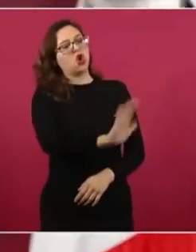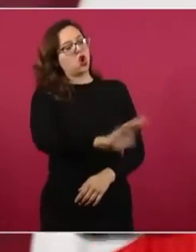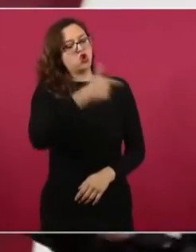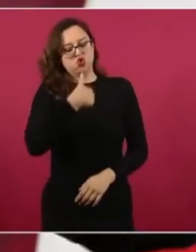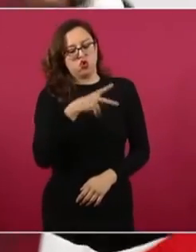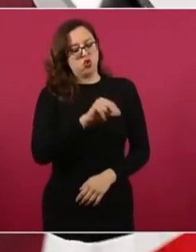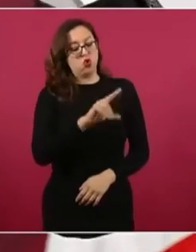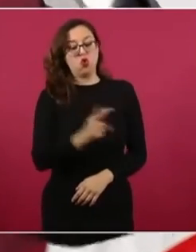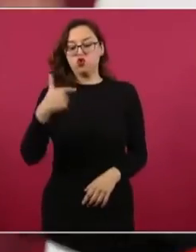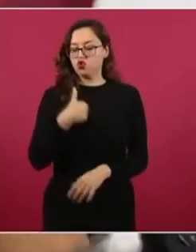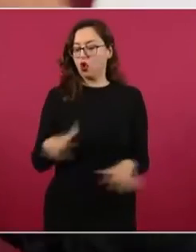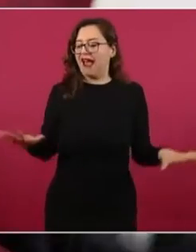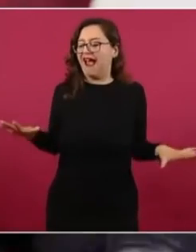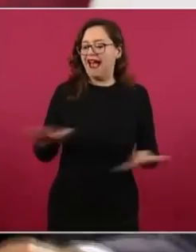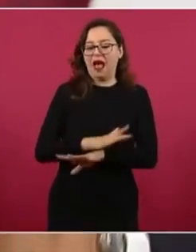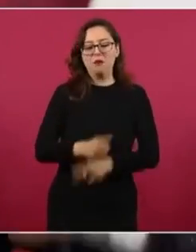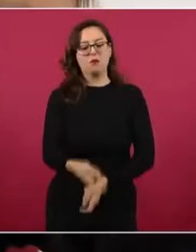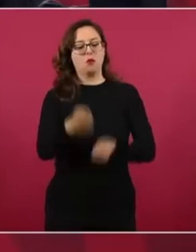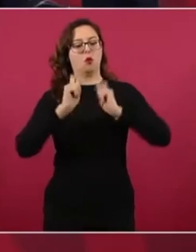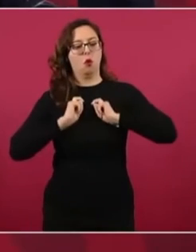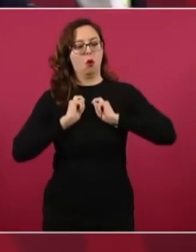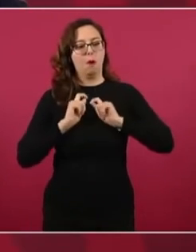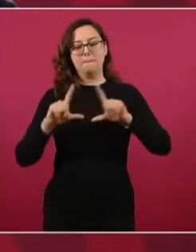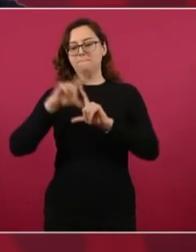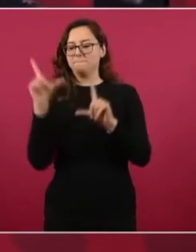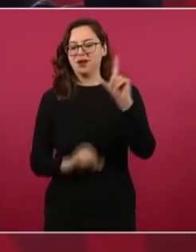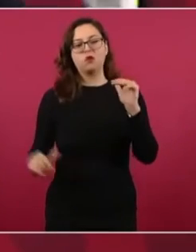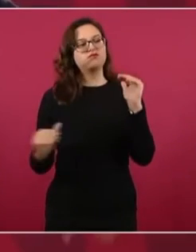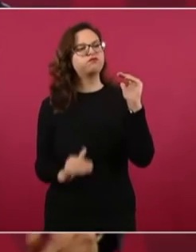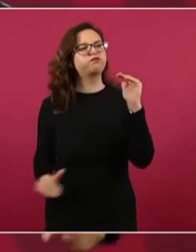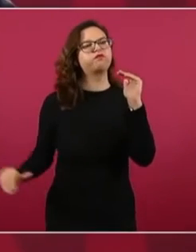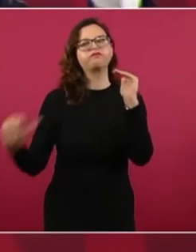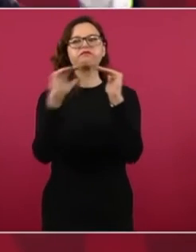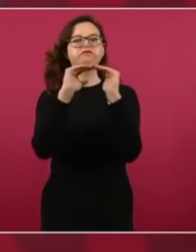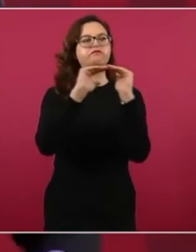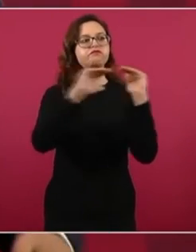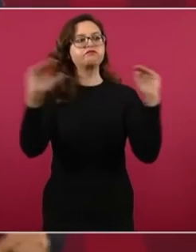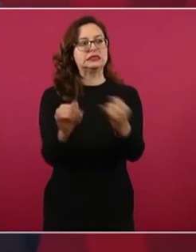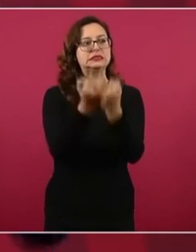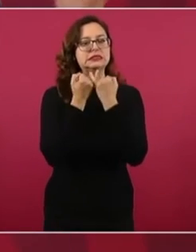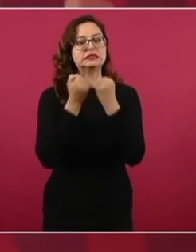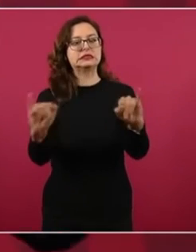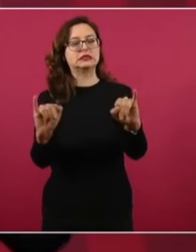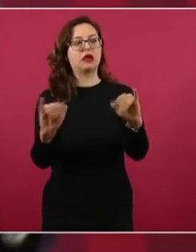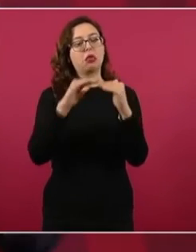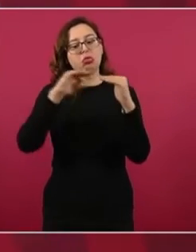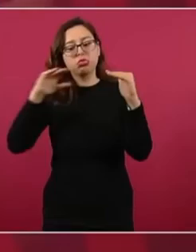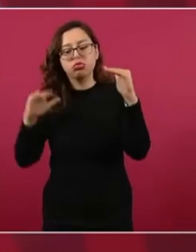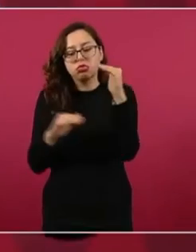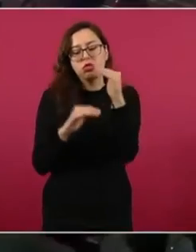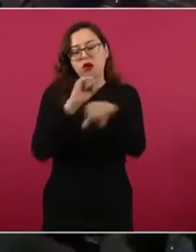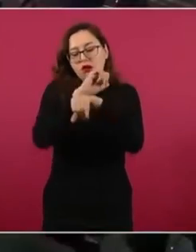se llevó a cabo para que México se mantuviese como un país independiente, no como colonia